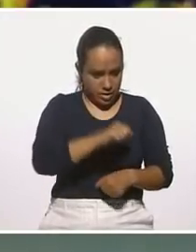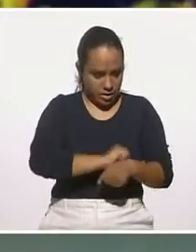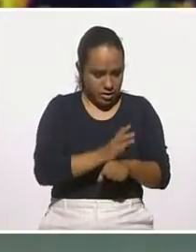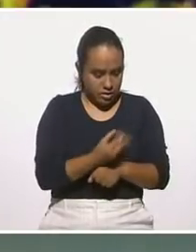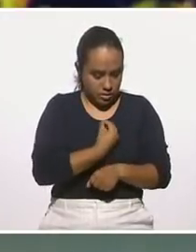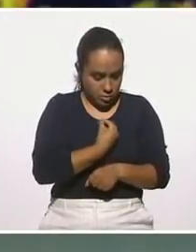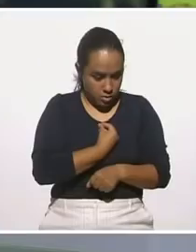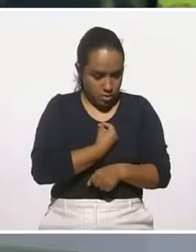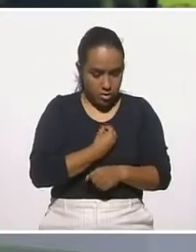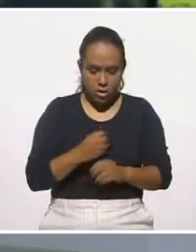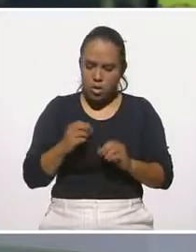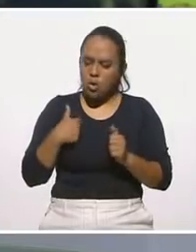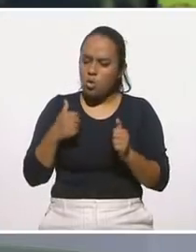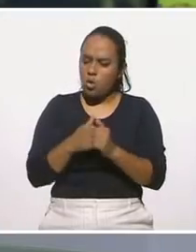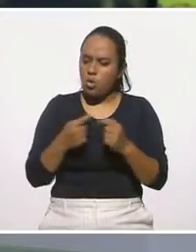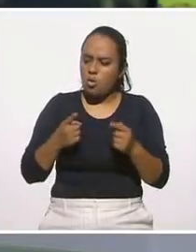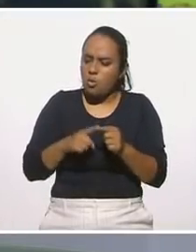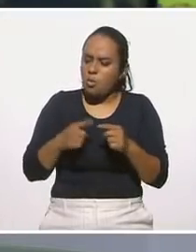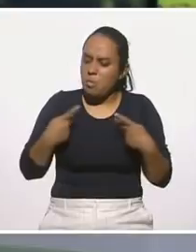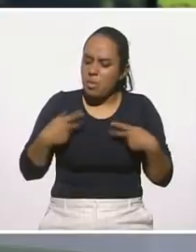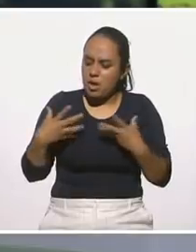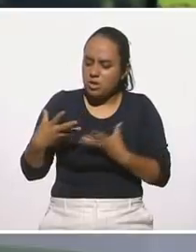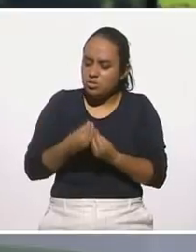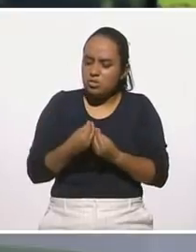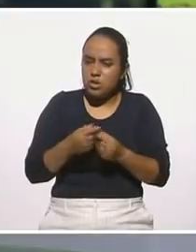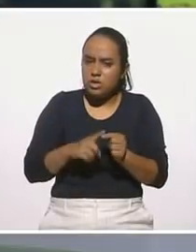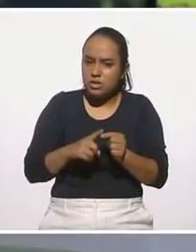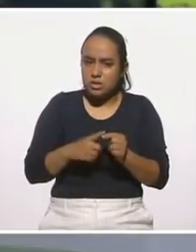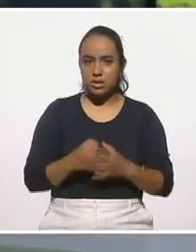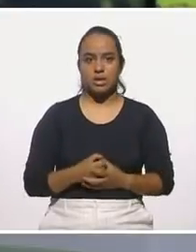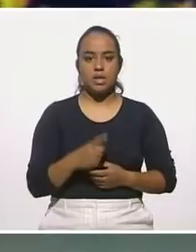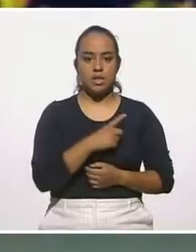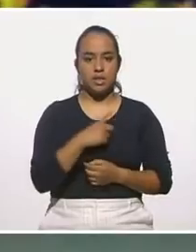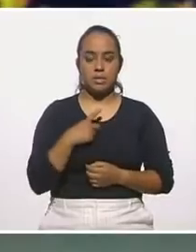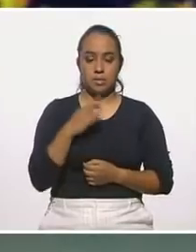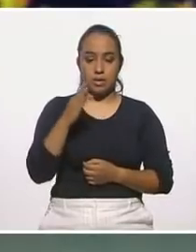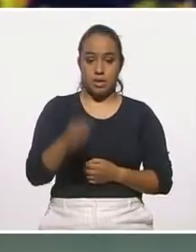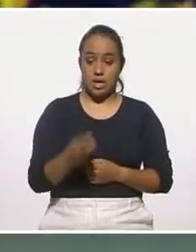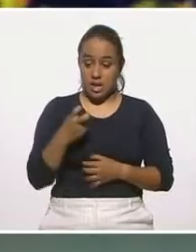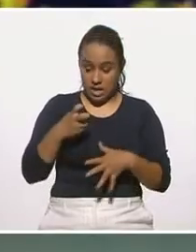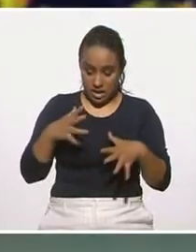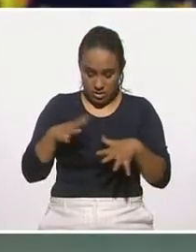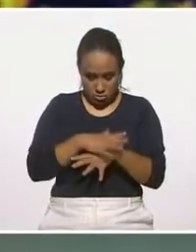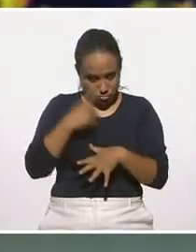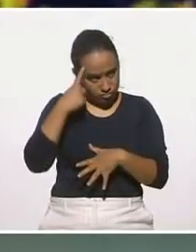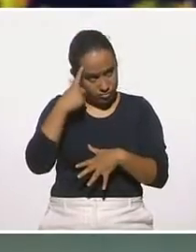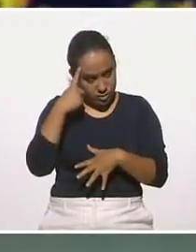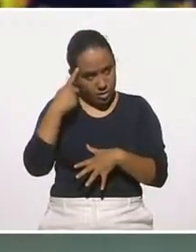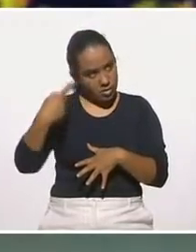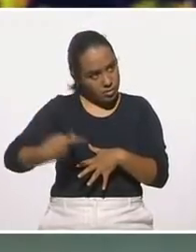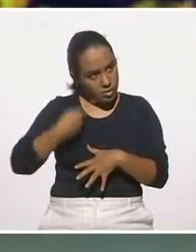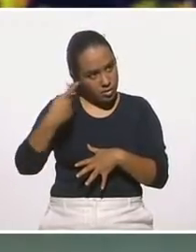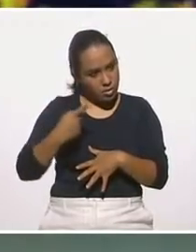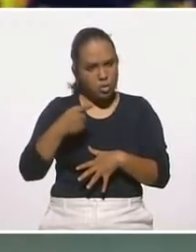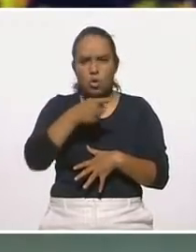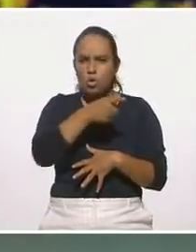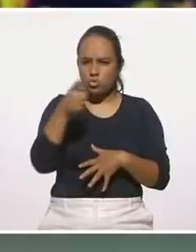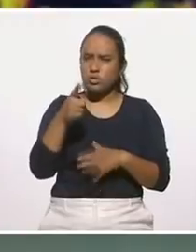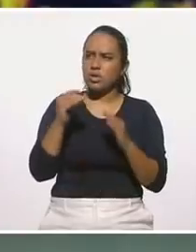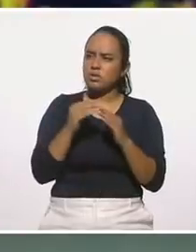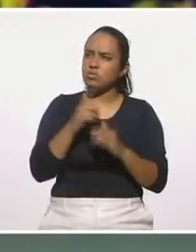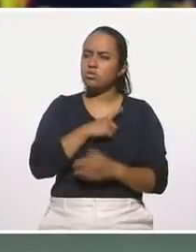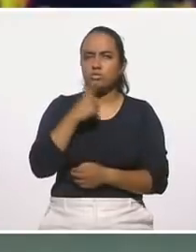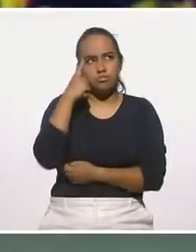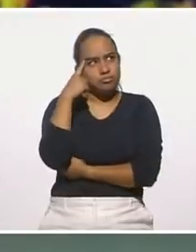social? ¿Con quién me encuentro? Entonces, aceptar, esta resignificación te ayuda a hacerte esas preguntas. Pueden hacerse esas preguntas en casas